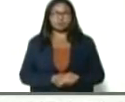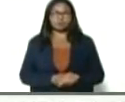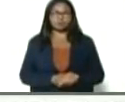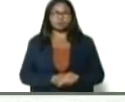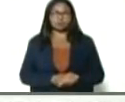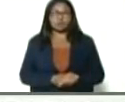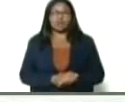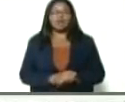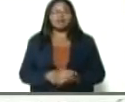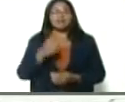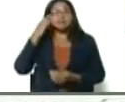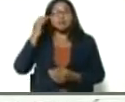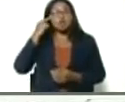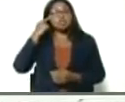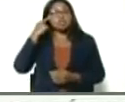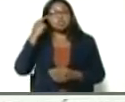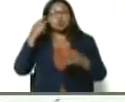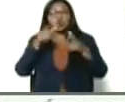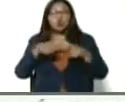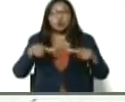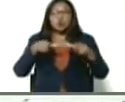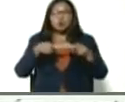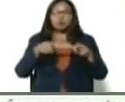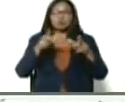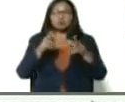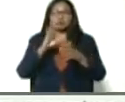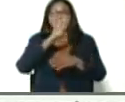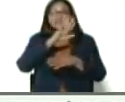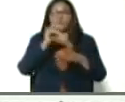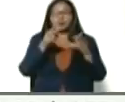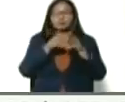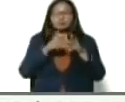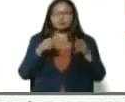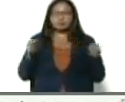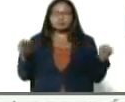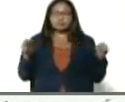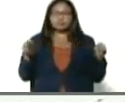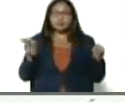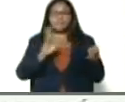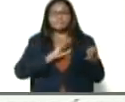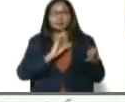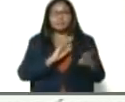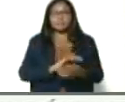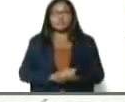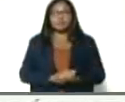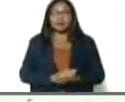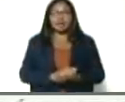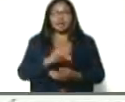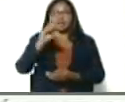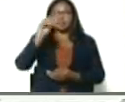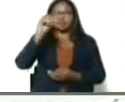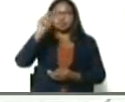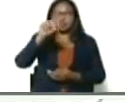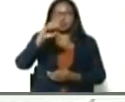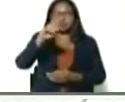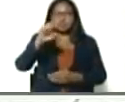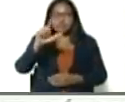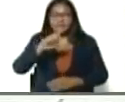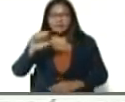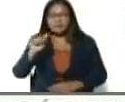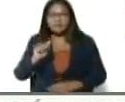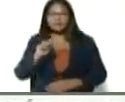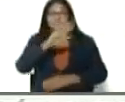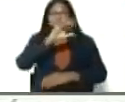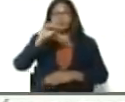frijol chino, 50 hectáreas acá, en el asentamiento campesino La Doncella, 50, de